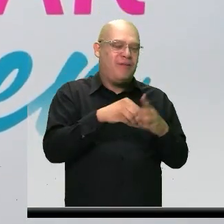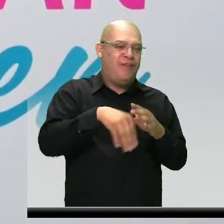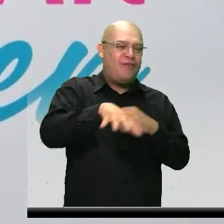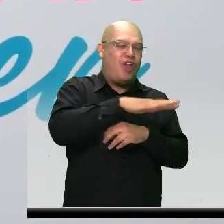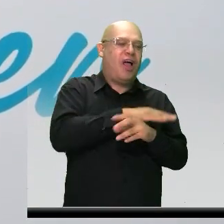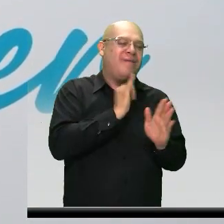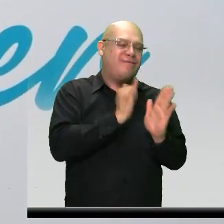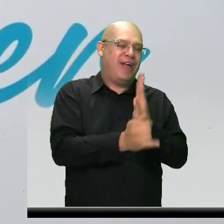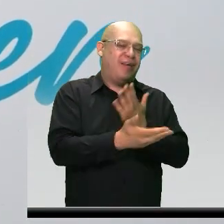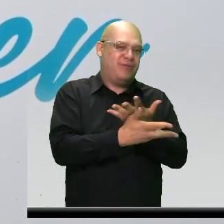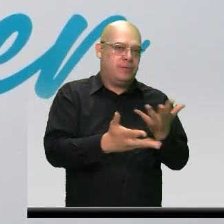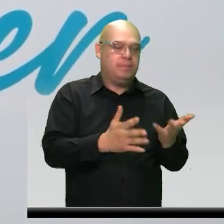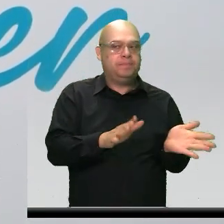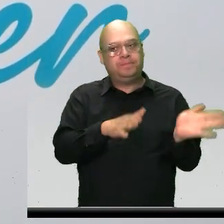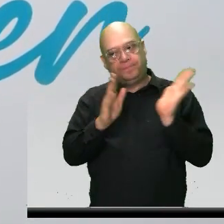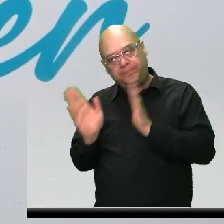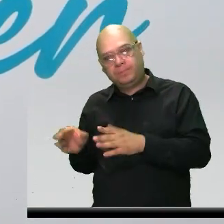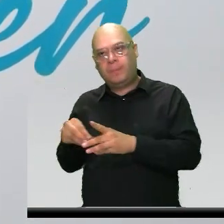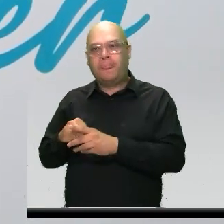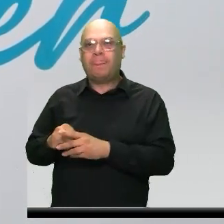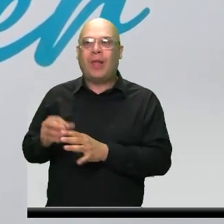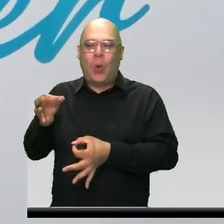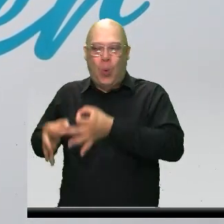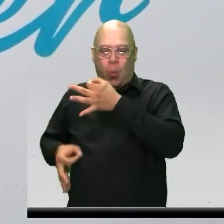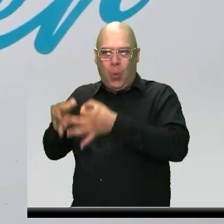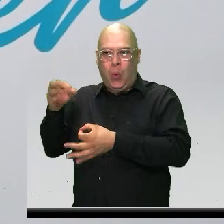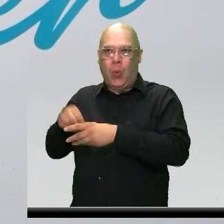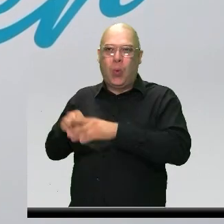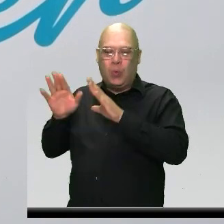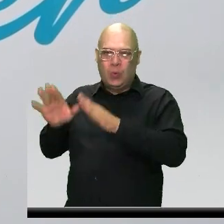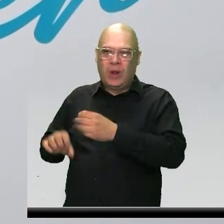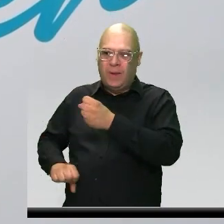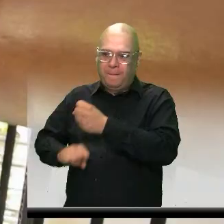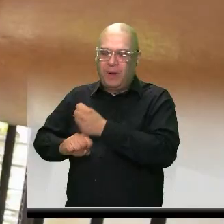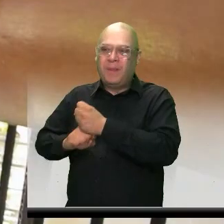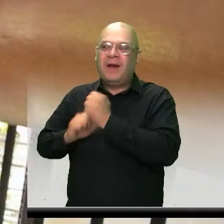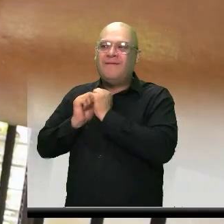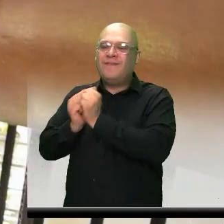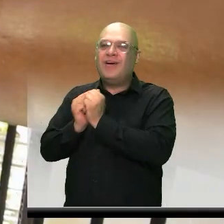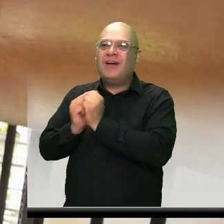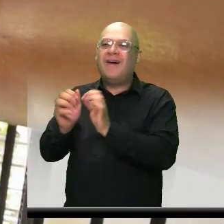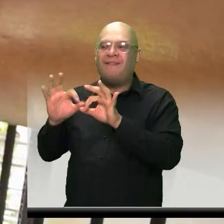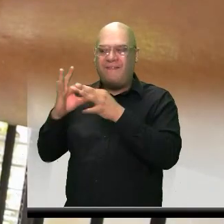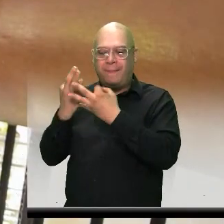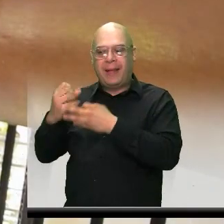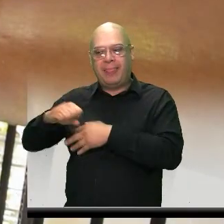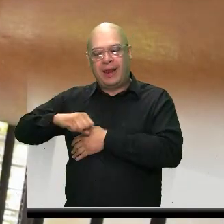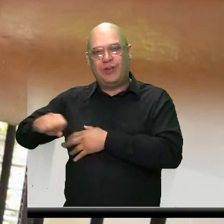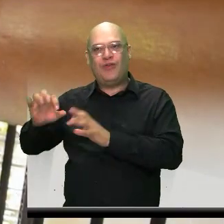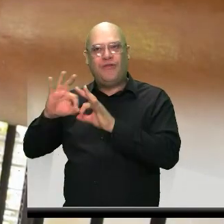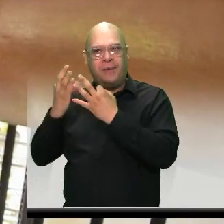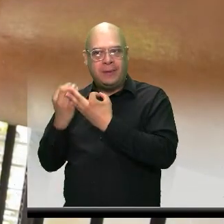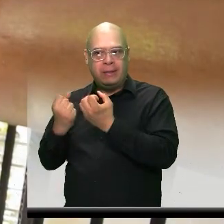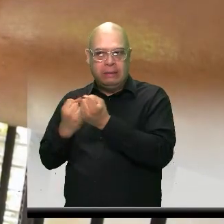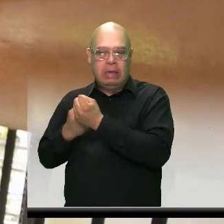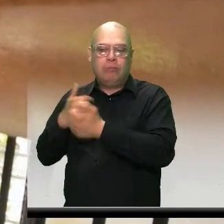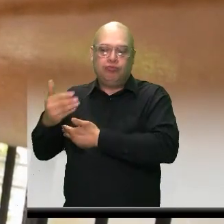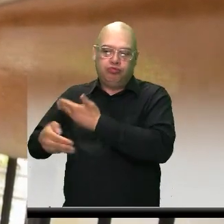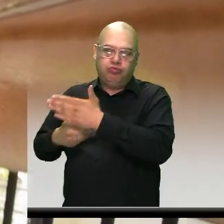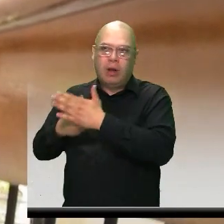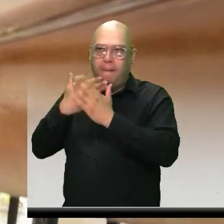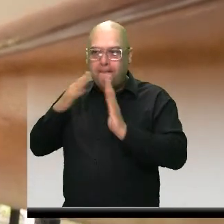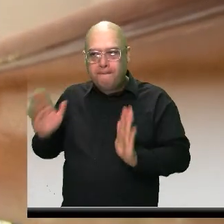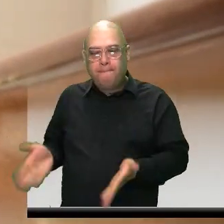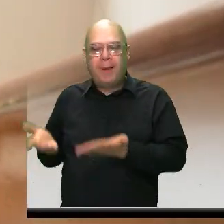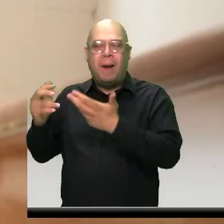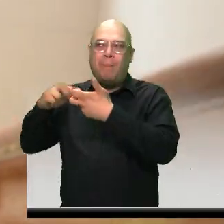el segundo es la asesoría jurídica, desde la cual acompañamos a las familias en derecho familiar para que ellos puedan encontrar la mejor ruta para la resolución